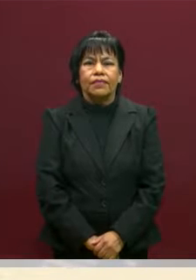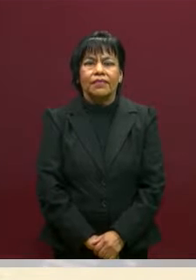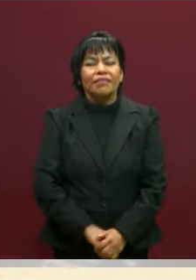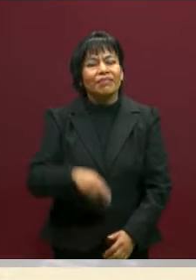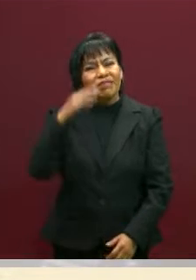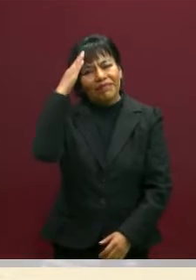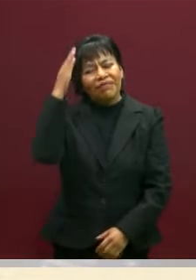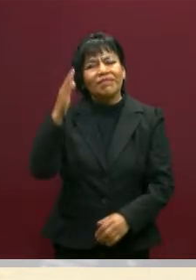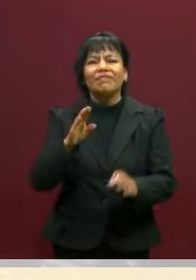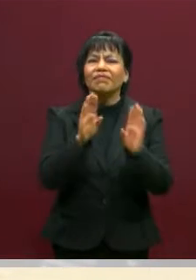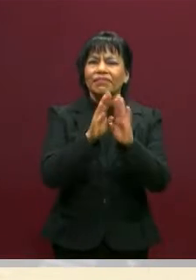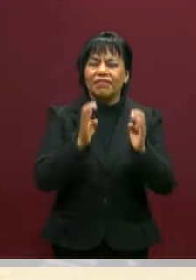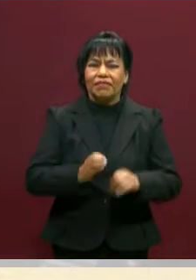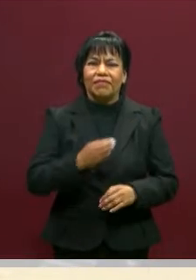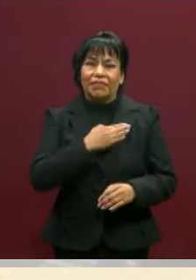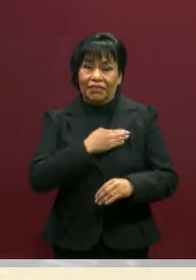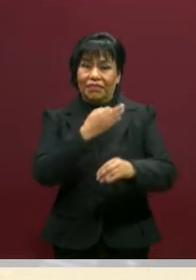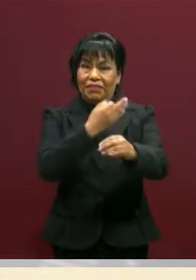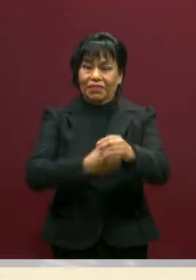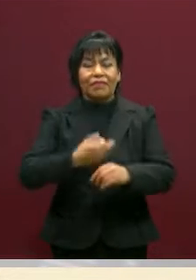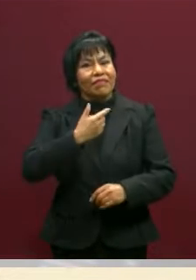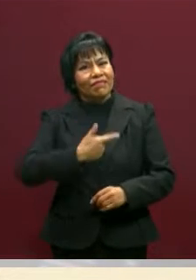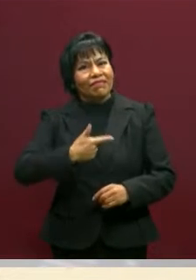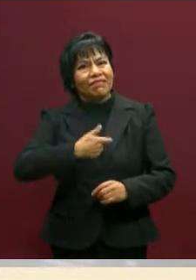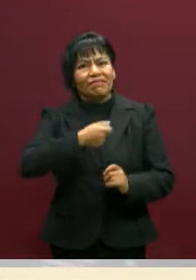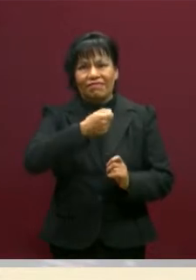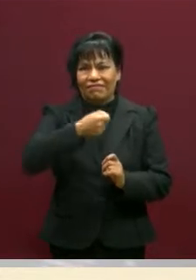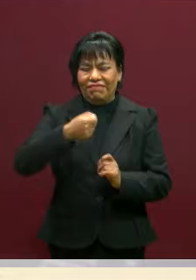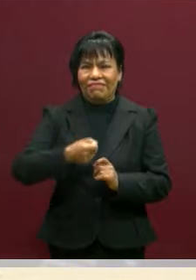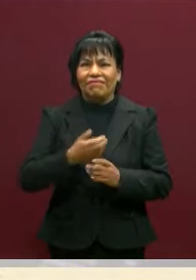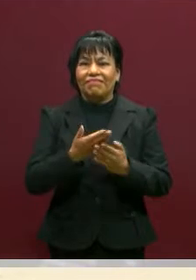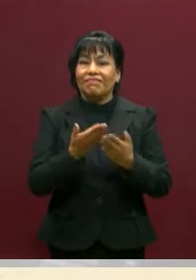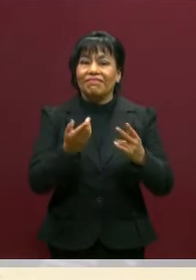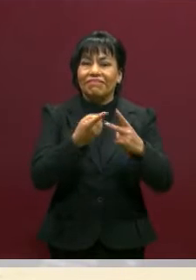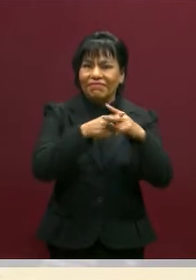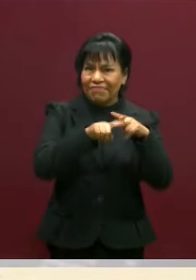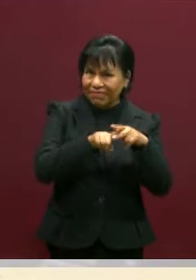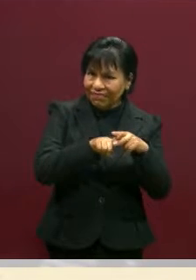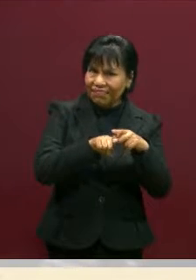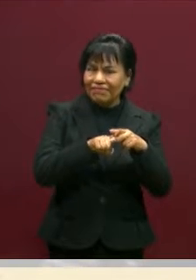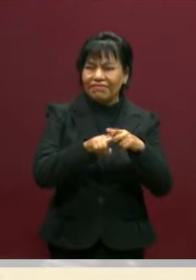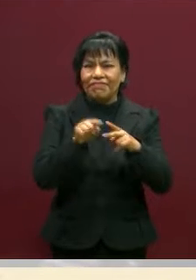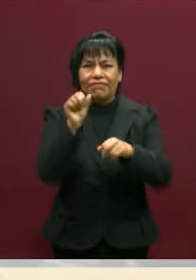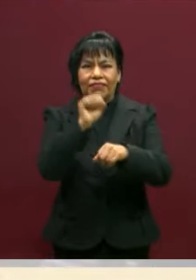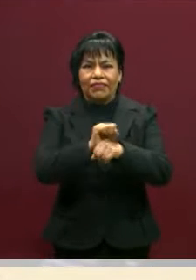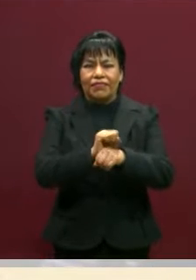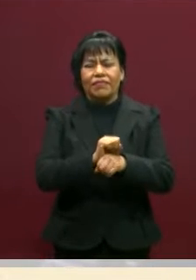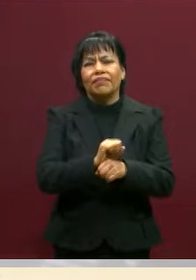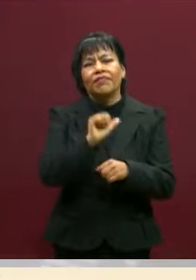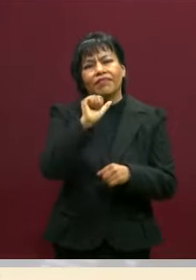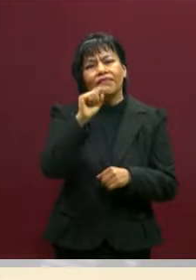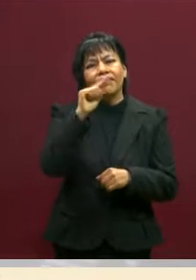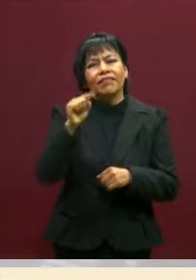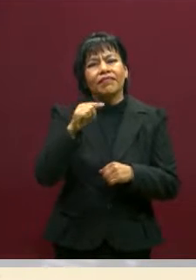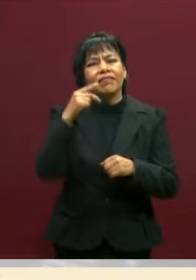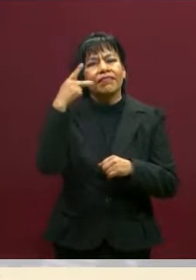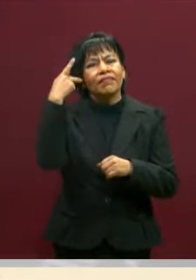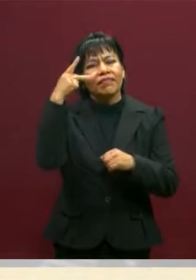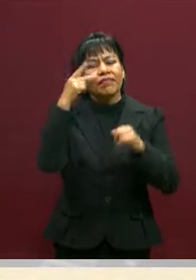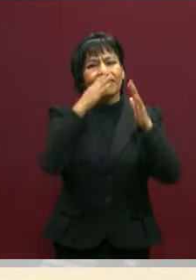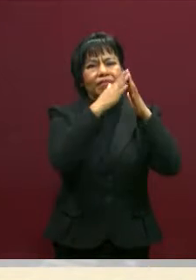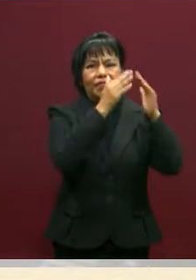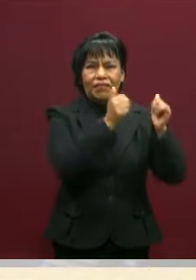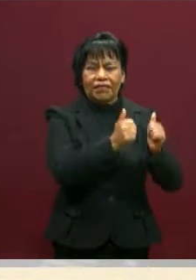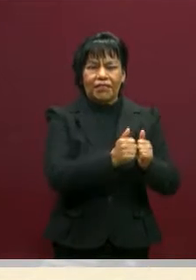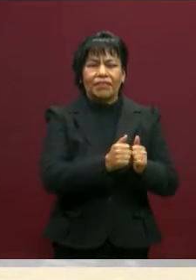Hola, ¿qué tal? ¿Cómo están? Muy buena tarde. gusto saludarles en este inicio de semana. En este espacio de la A a Z, Puebla en Casa, un programa de la